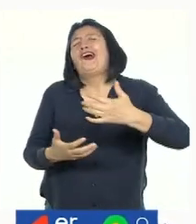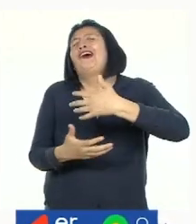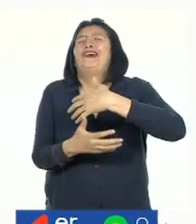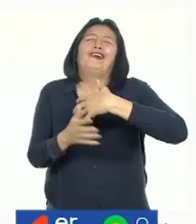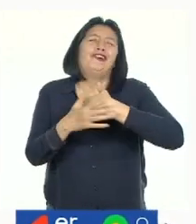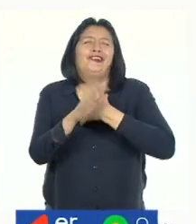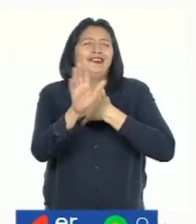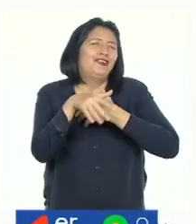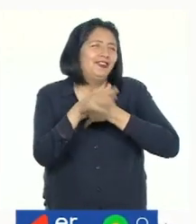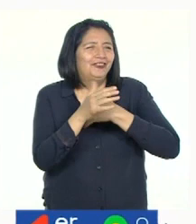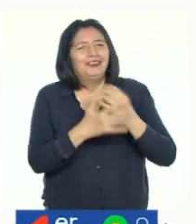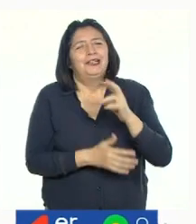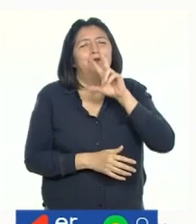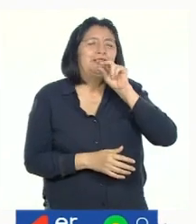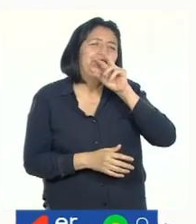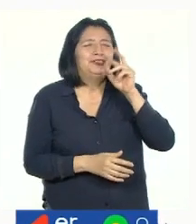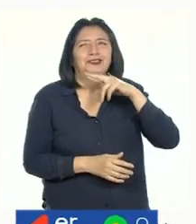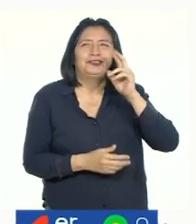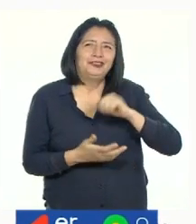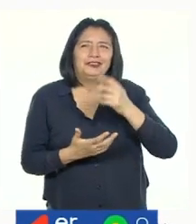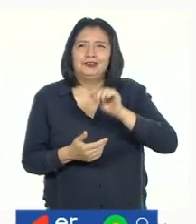¡Hola, patito rojo!